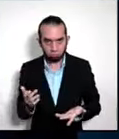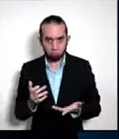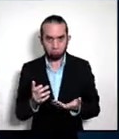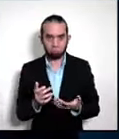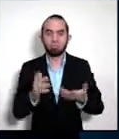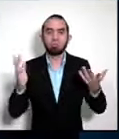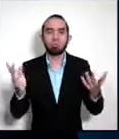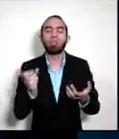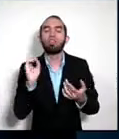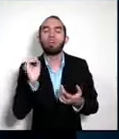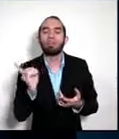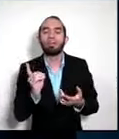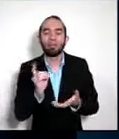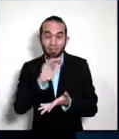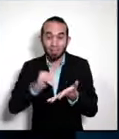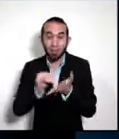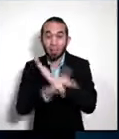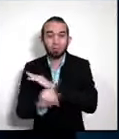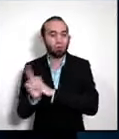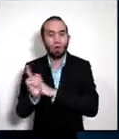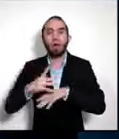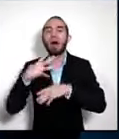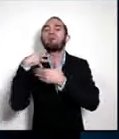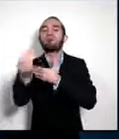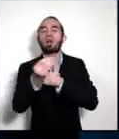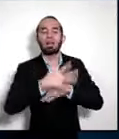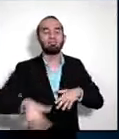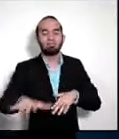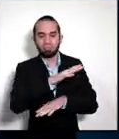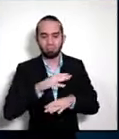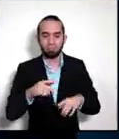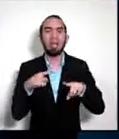se ubican en las zonas fuera de la gama, en follajes,